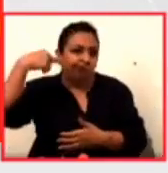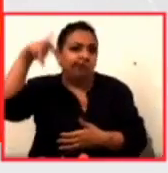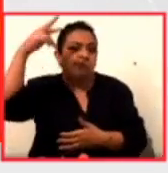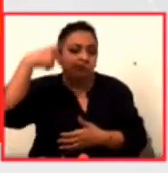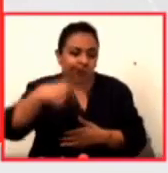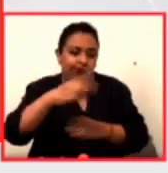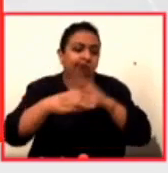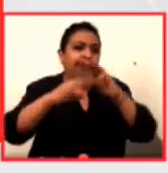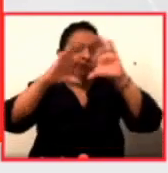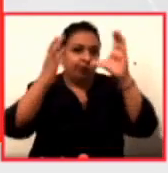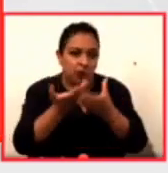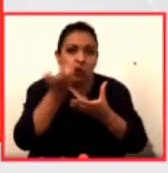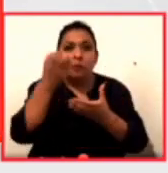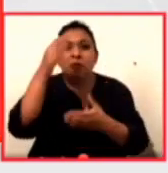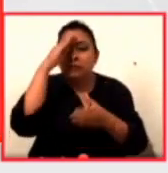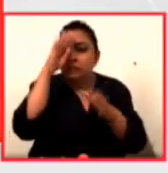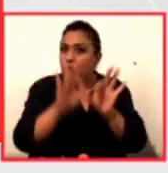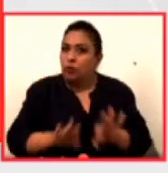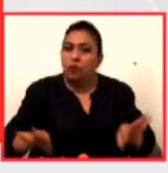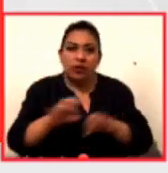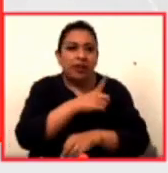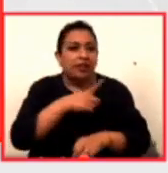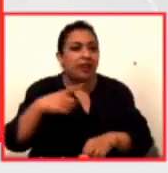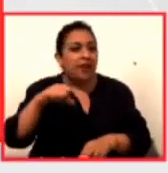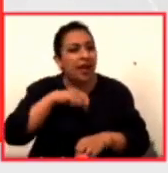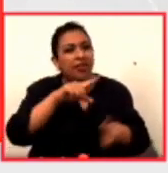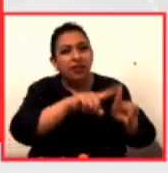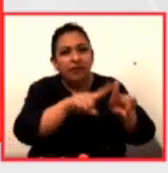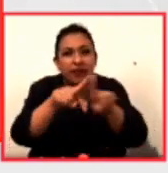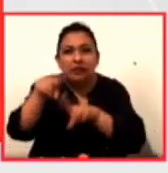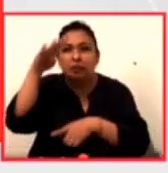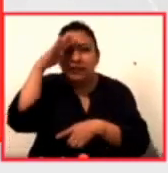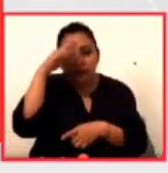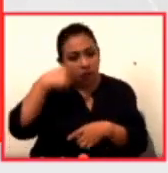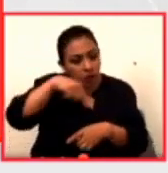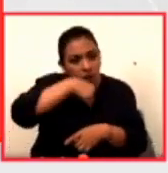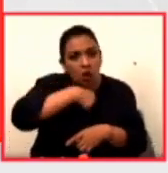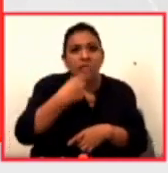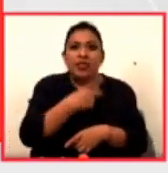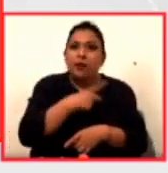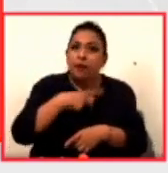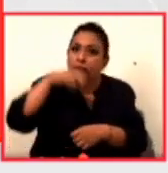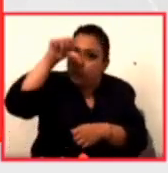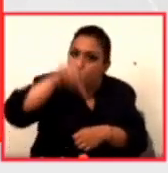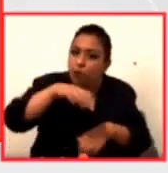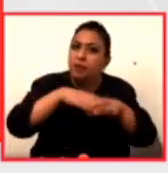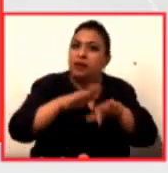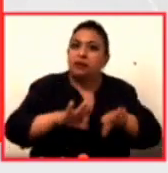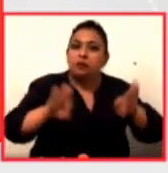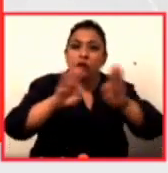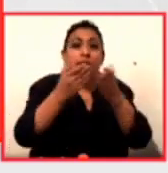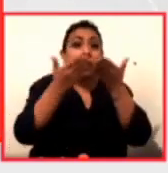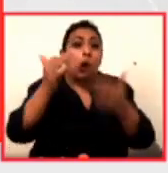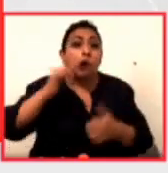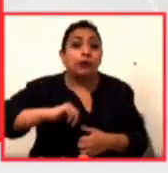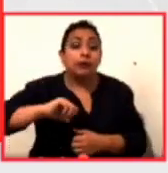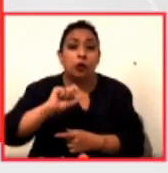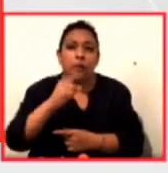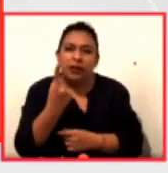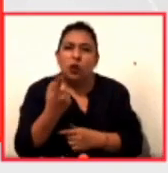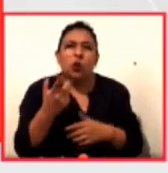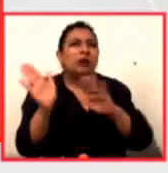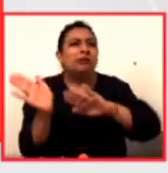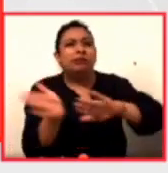son reflexiones muy importantes en esta diversidad de pensamiento que debemos tener hoy más que nunca en el siglo XXI más allá de las